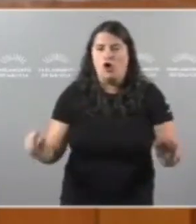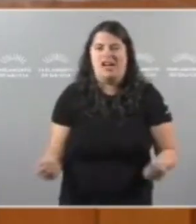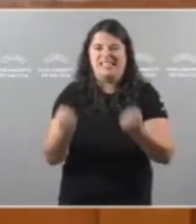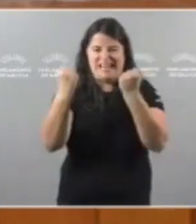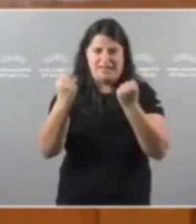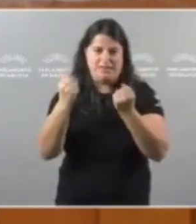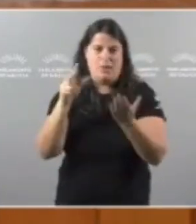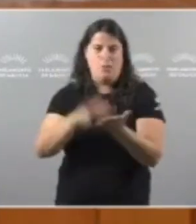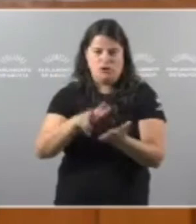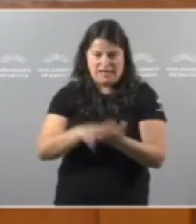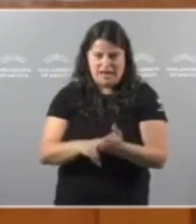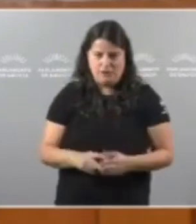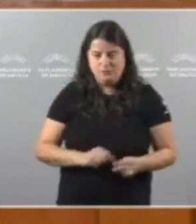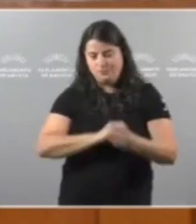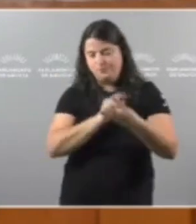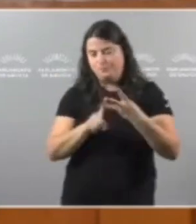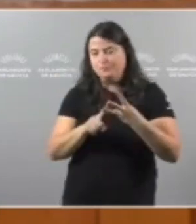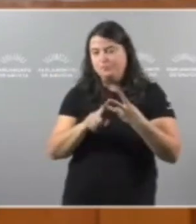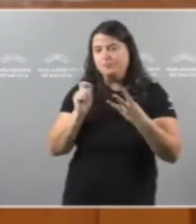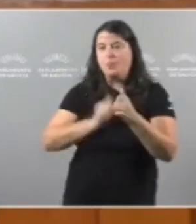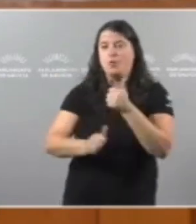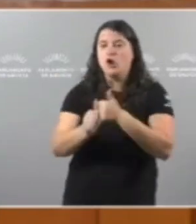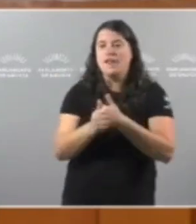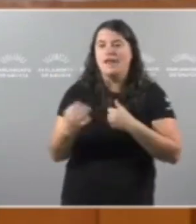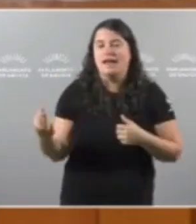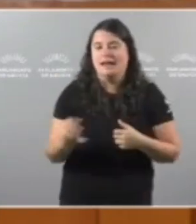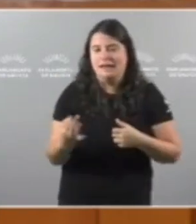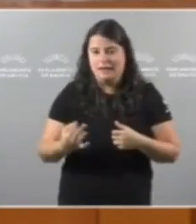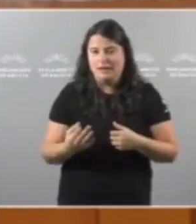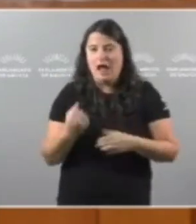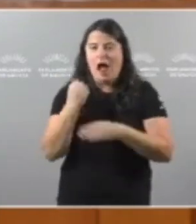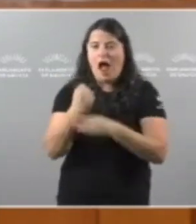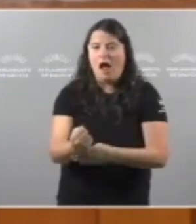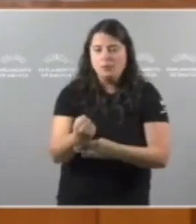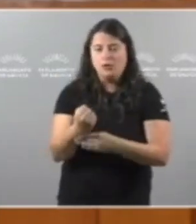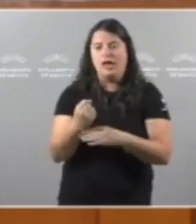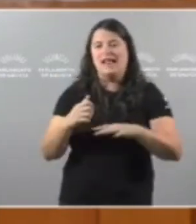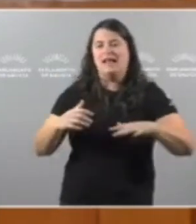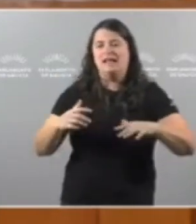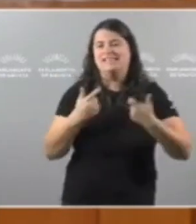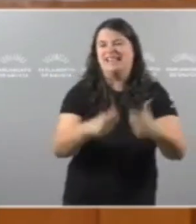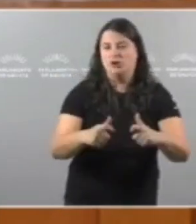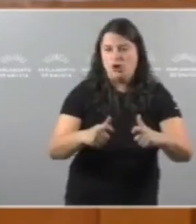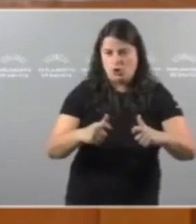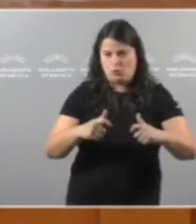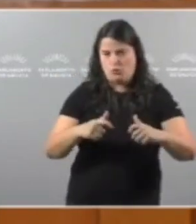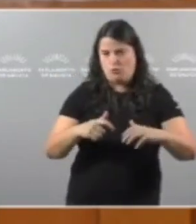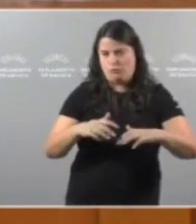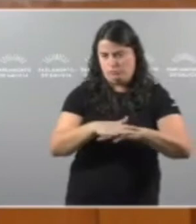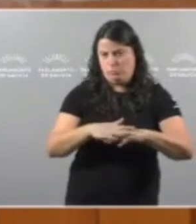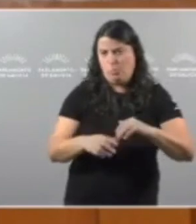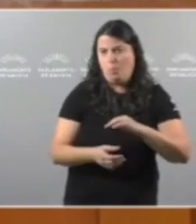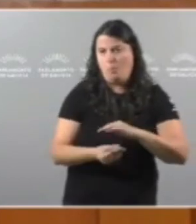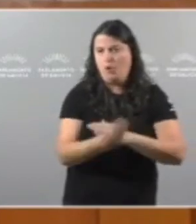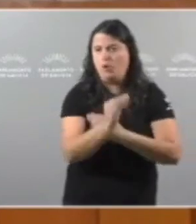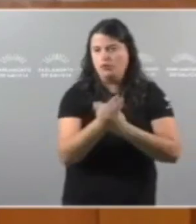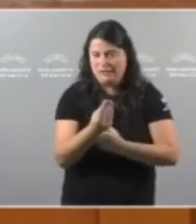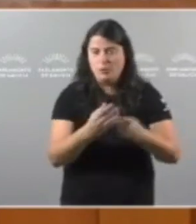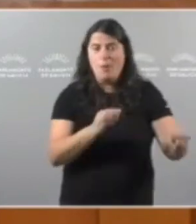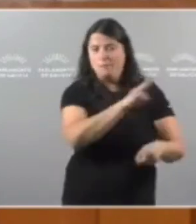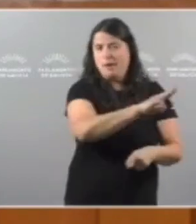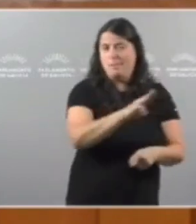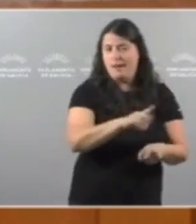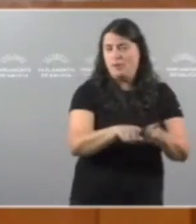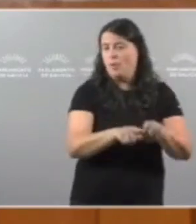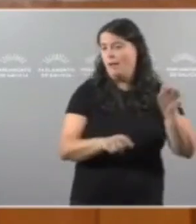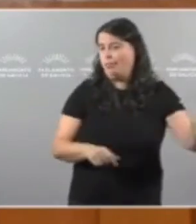A terceira prioridade É Apoyar os sectores Productivos Fronte A un goberno Do PP Que os ignora